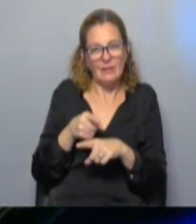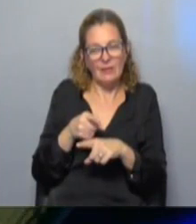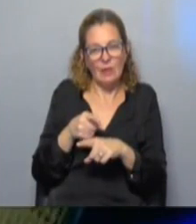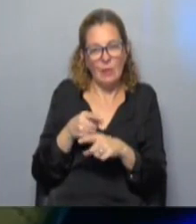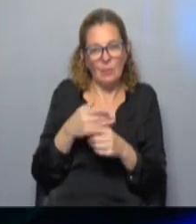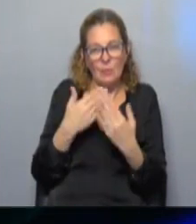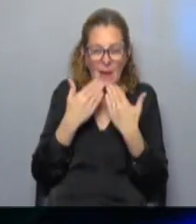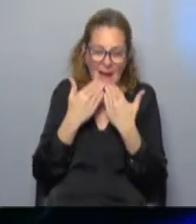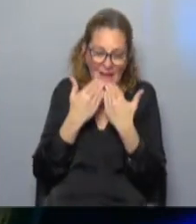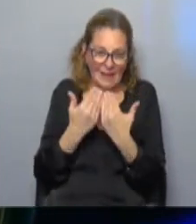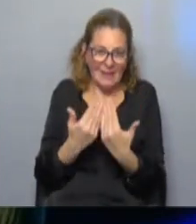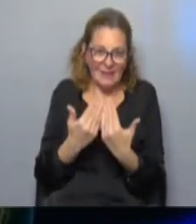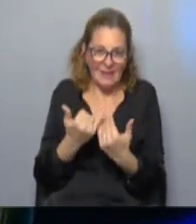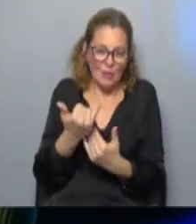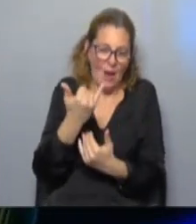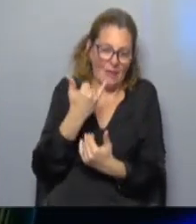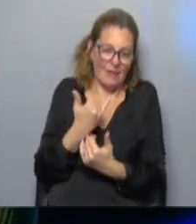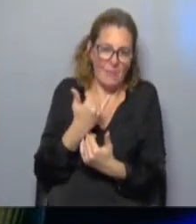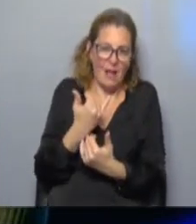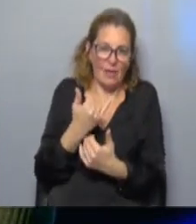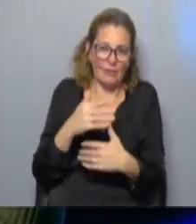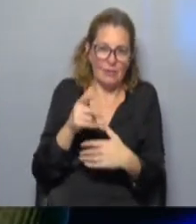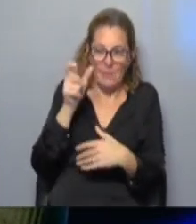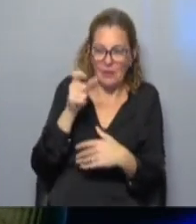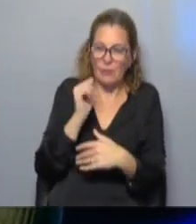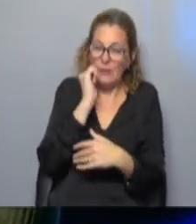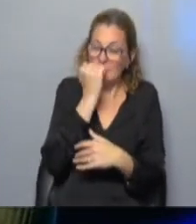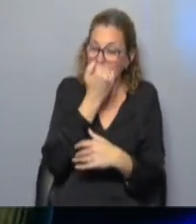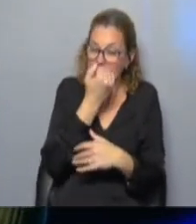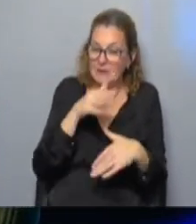más agradecidos a ese llamado y a ese donante anónimo